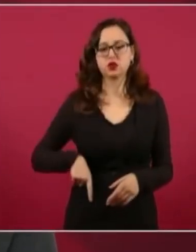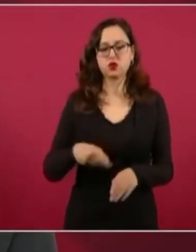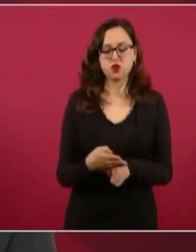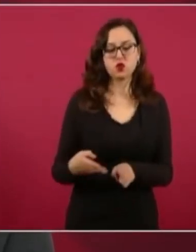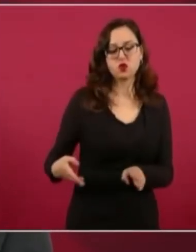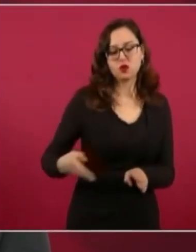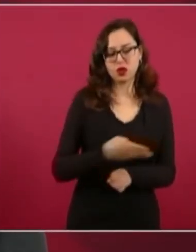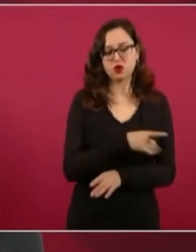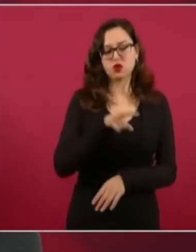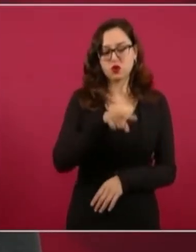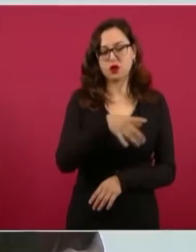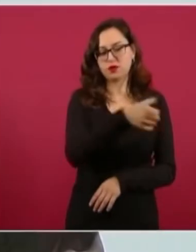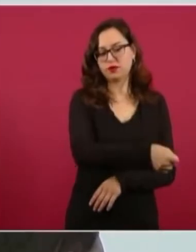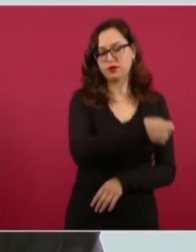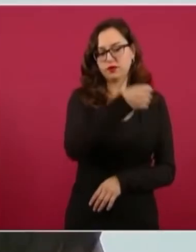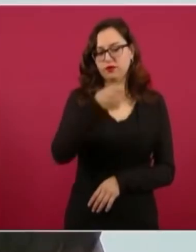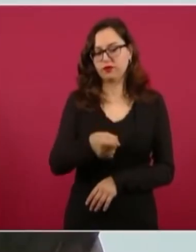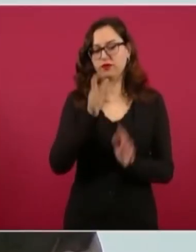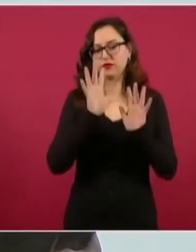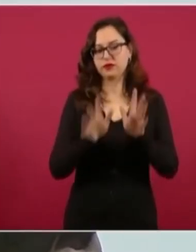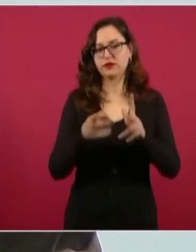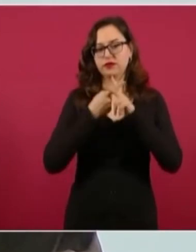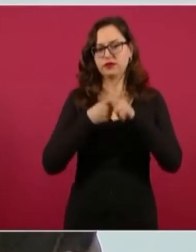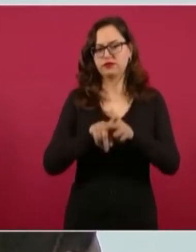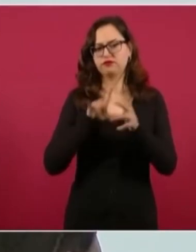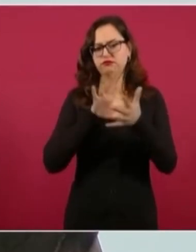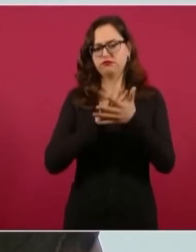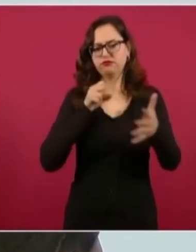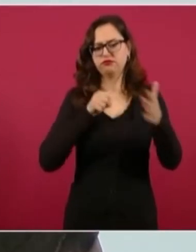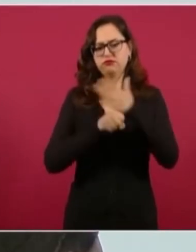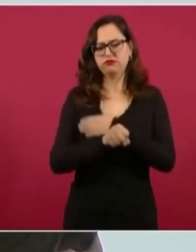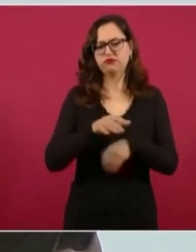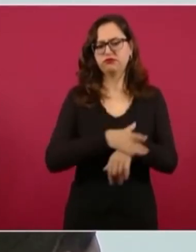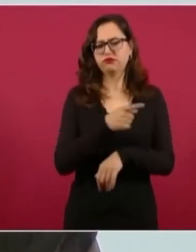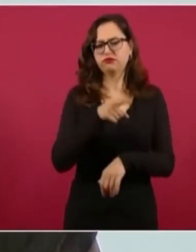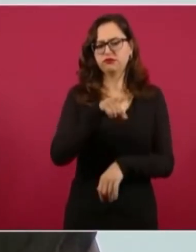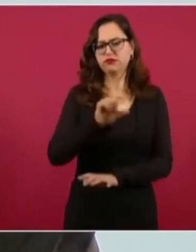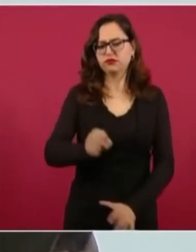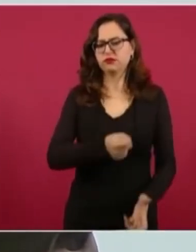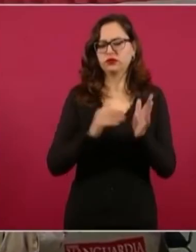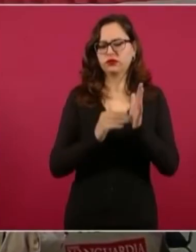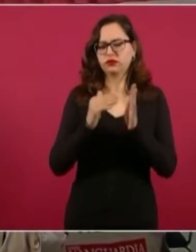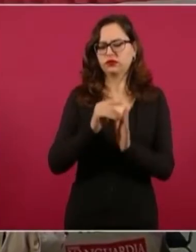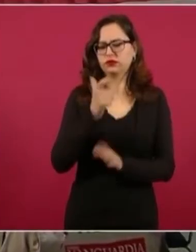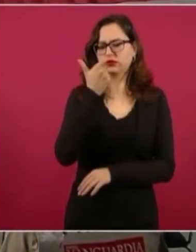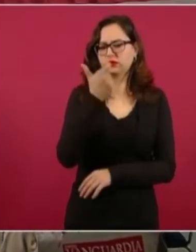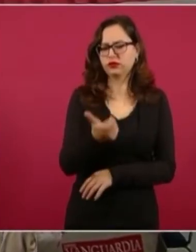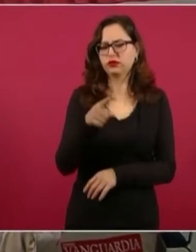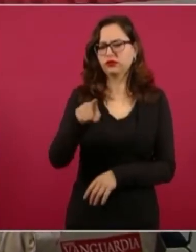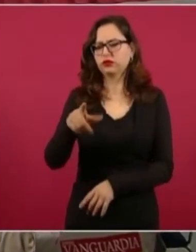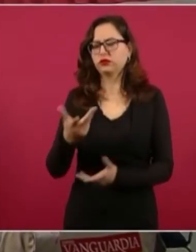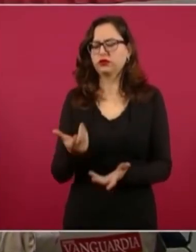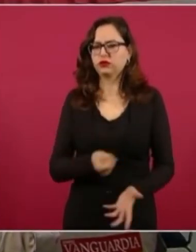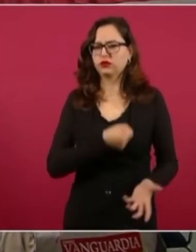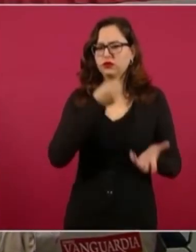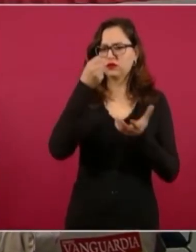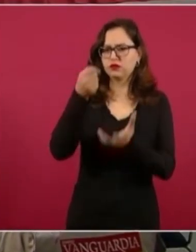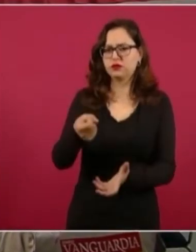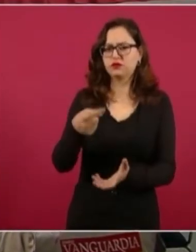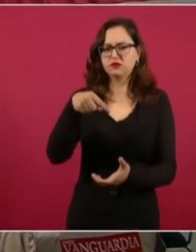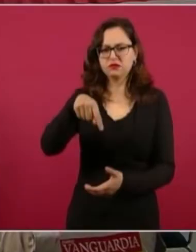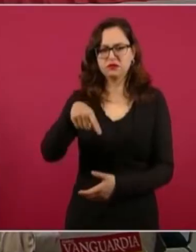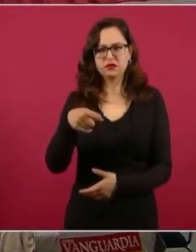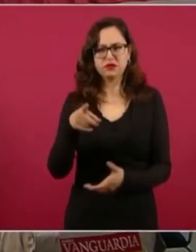público vinculado a proceso por invertir mediante intermediarios financieros en instrumentos de alto riesgo 950